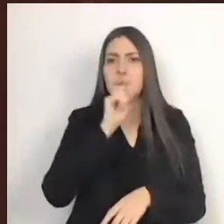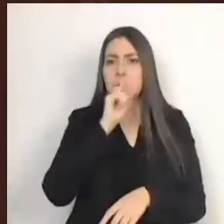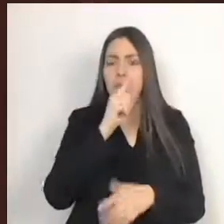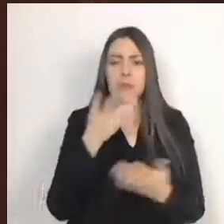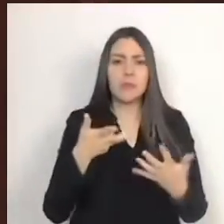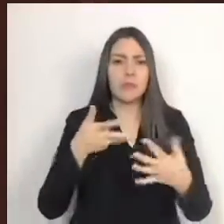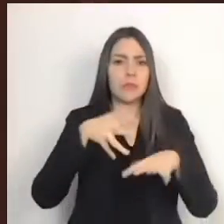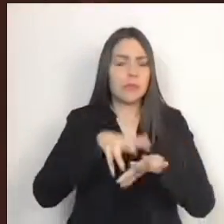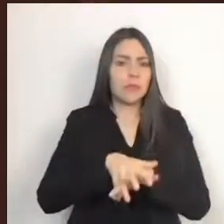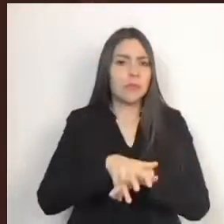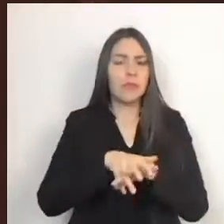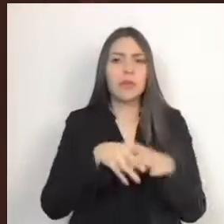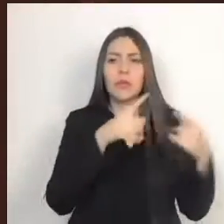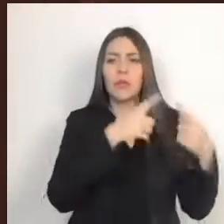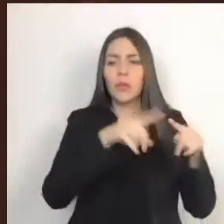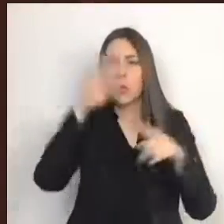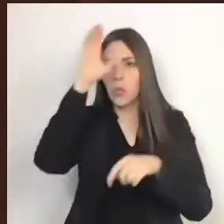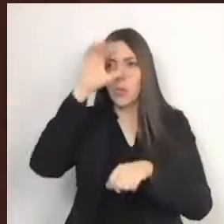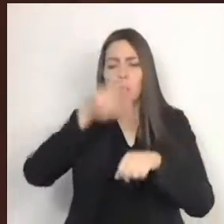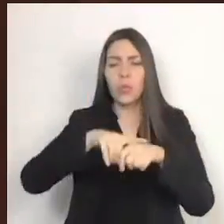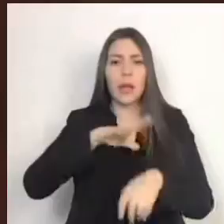pluricultural de la nación.